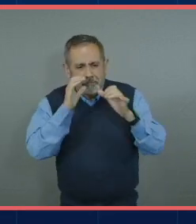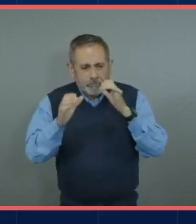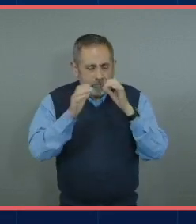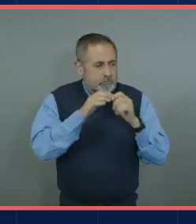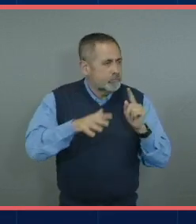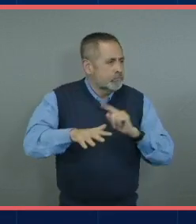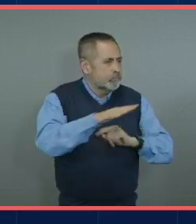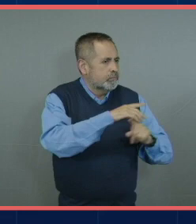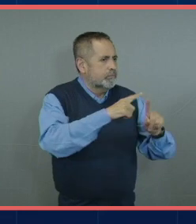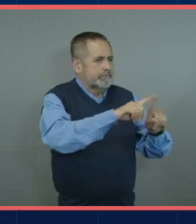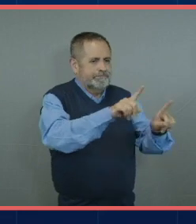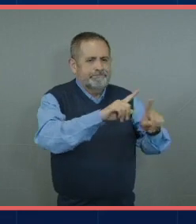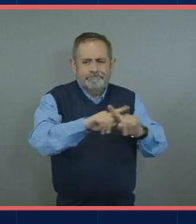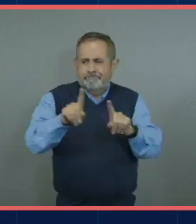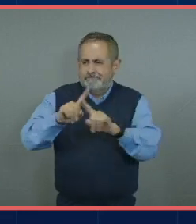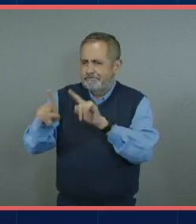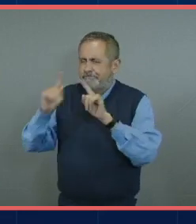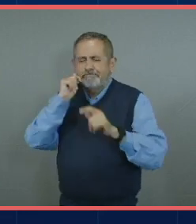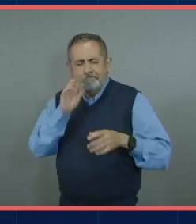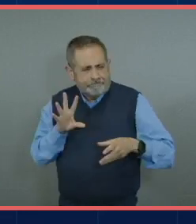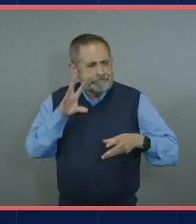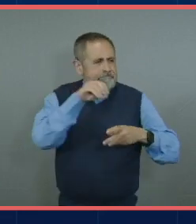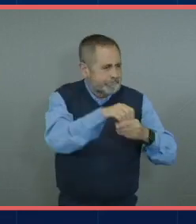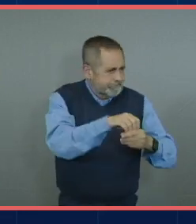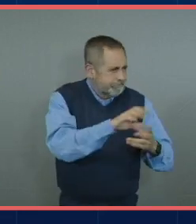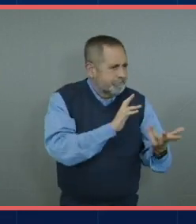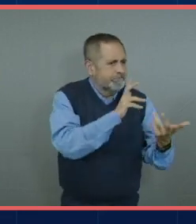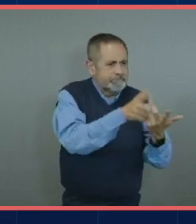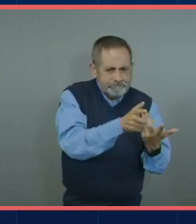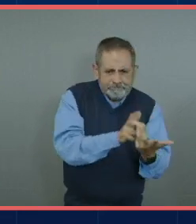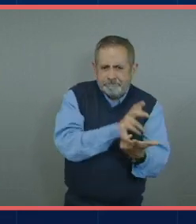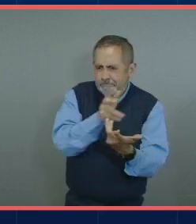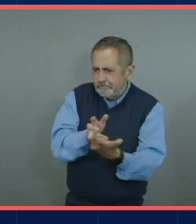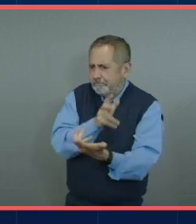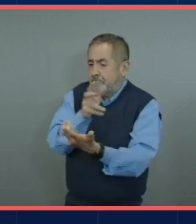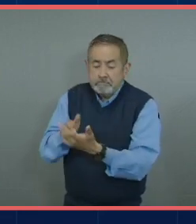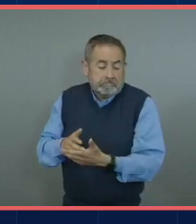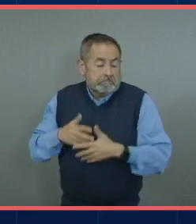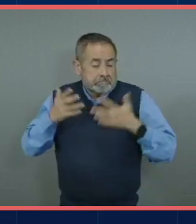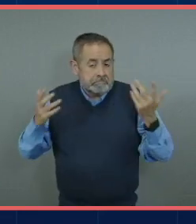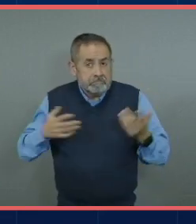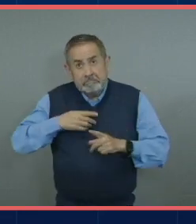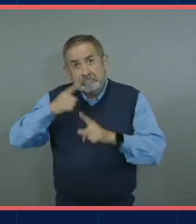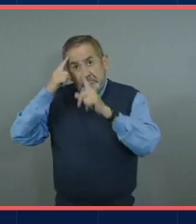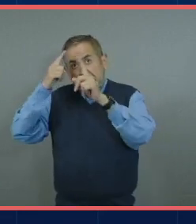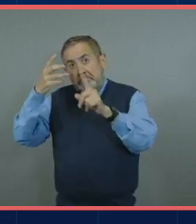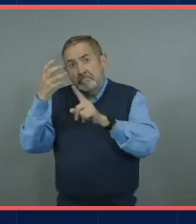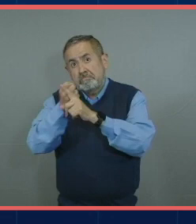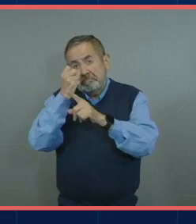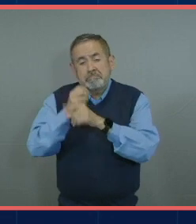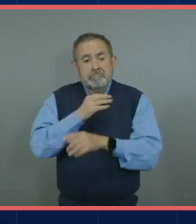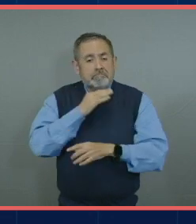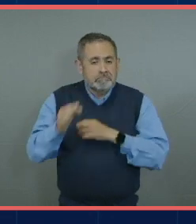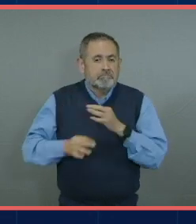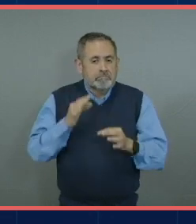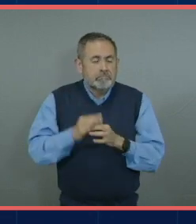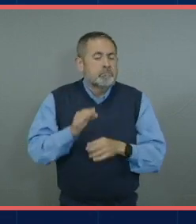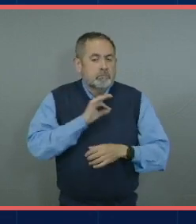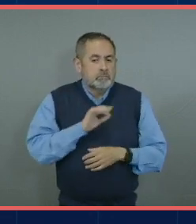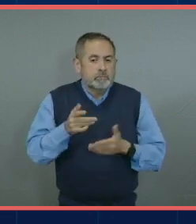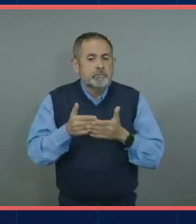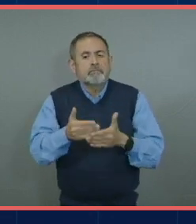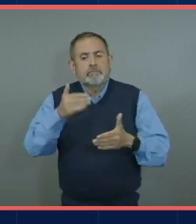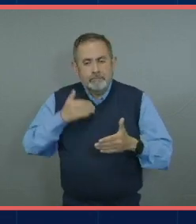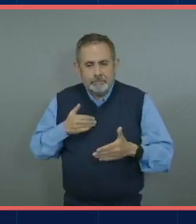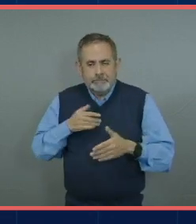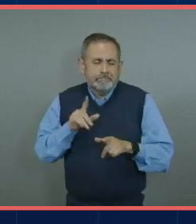entornos diferentes porque pues eso que algún día nos propusimos lo vamos a cumplir pero no sin antes habernos